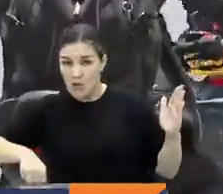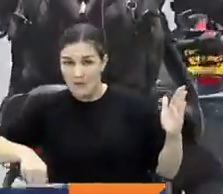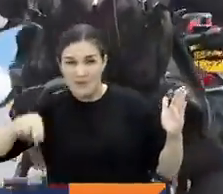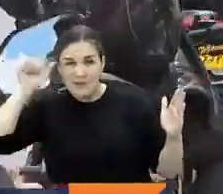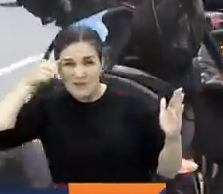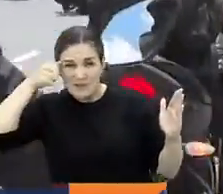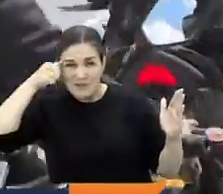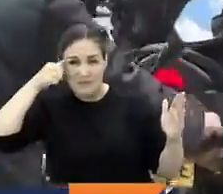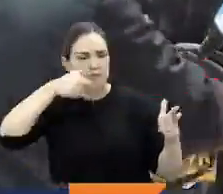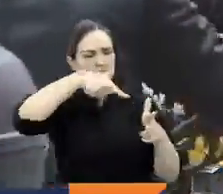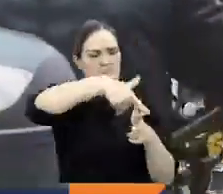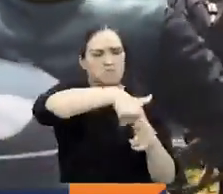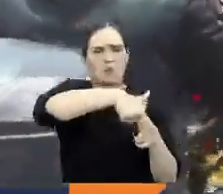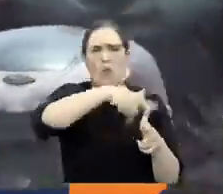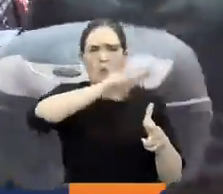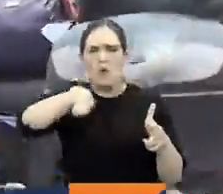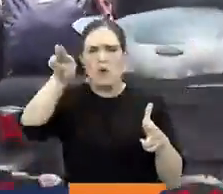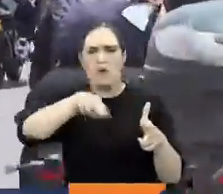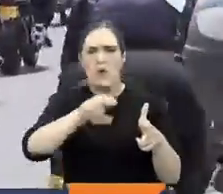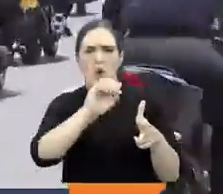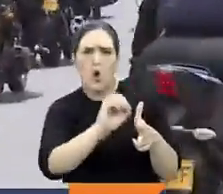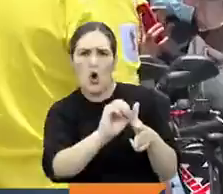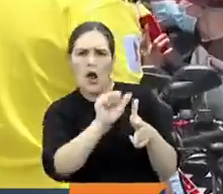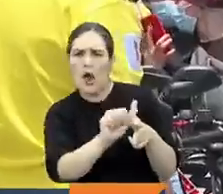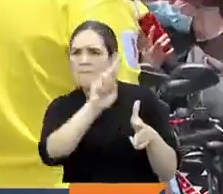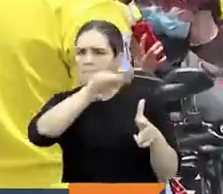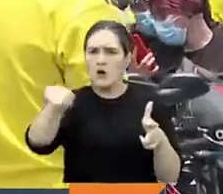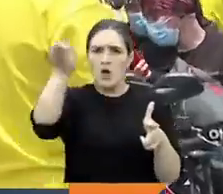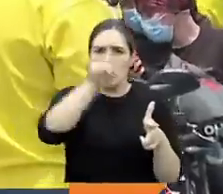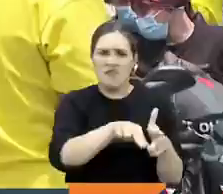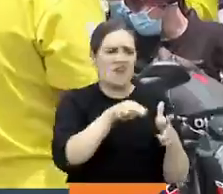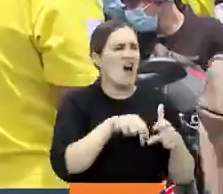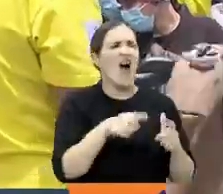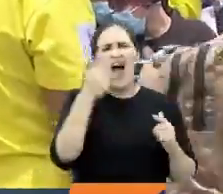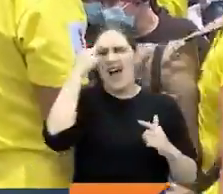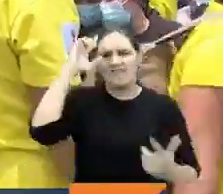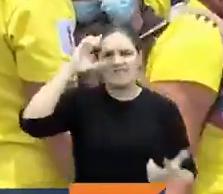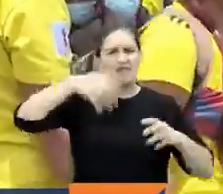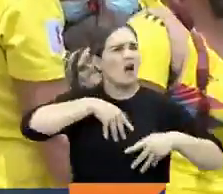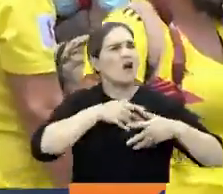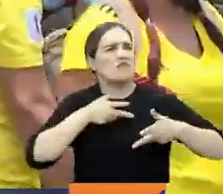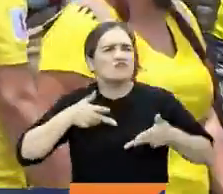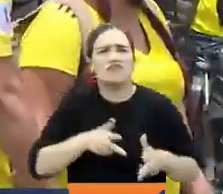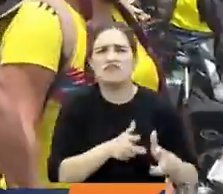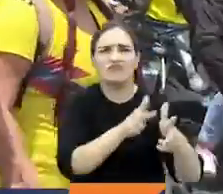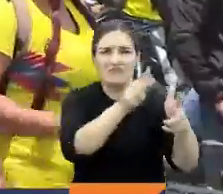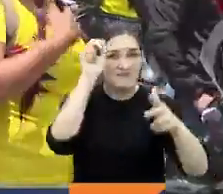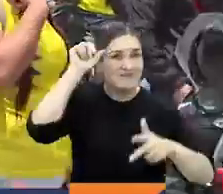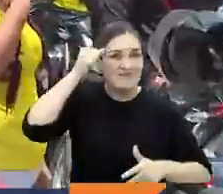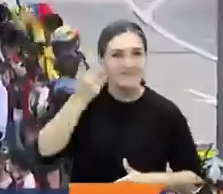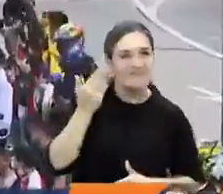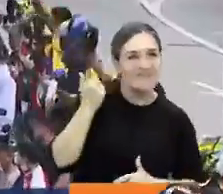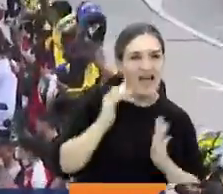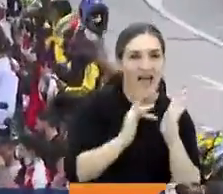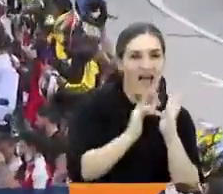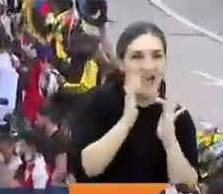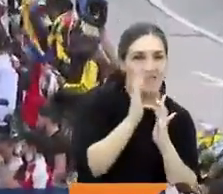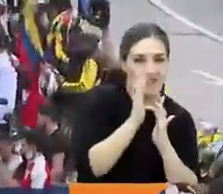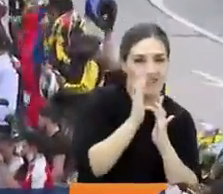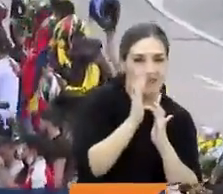por eso protestó en las calles el 5 del mismo mes, en las afueras de la biblioteca Virgilio Barco hasta la carrera 30.